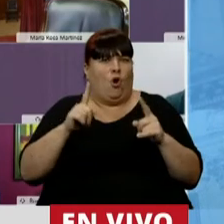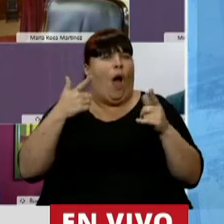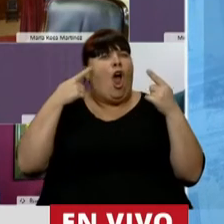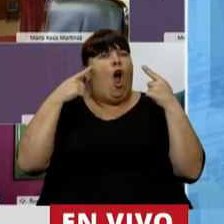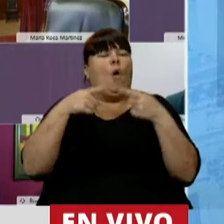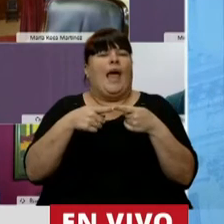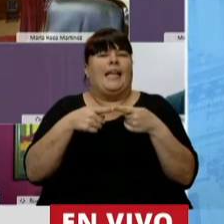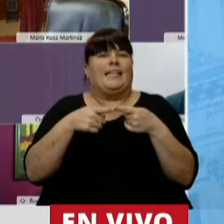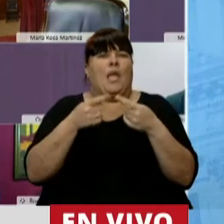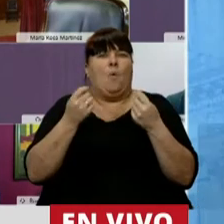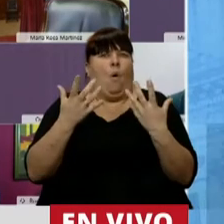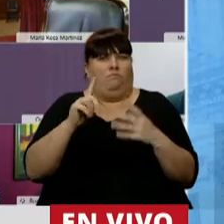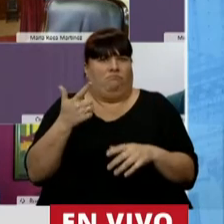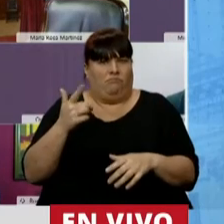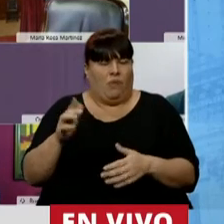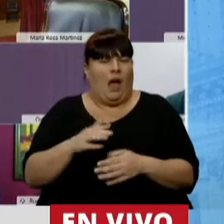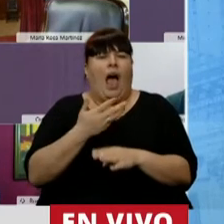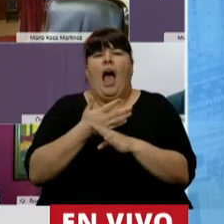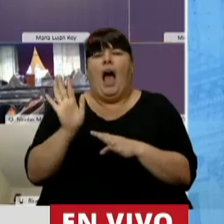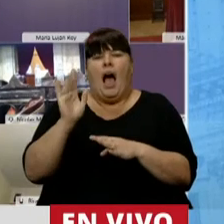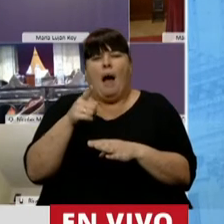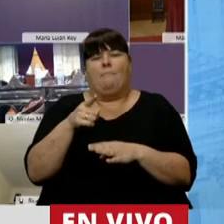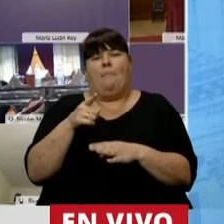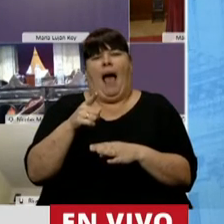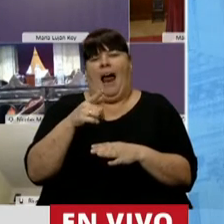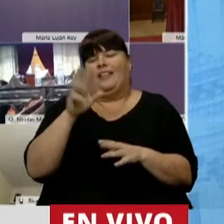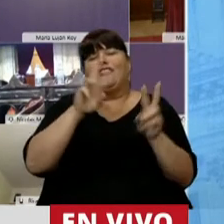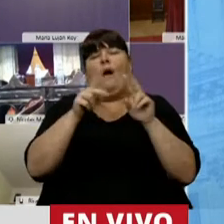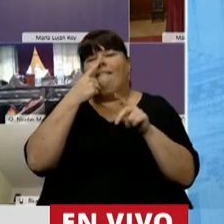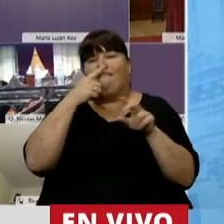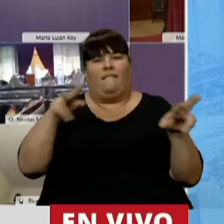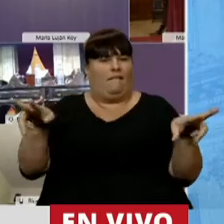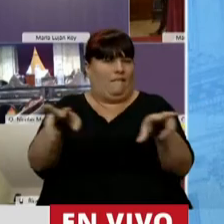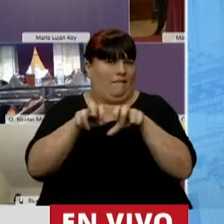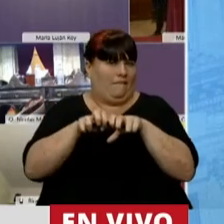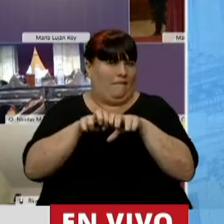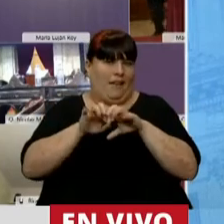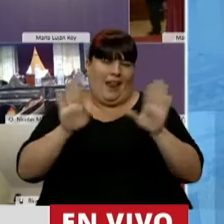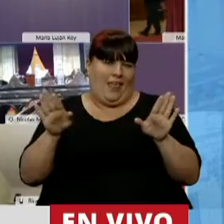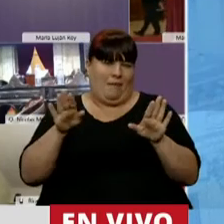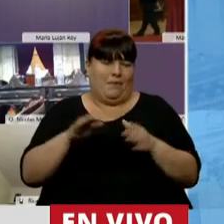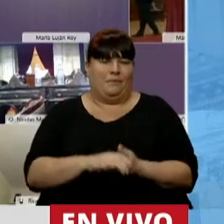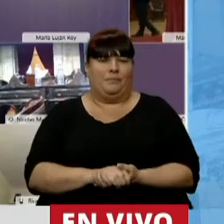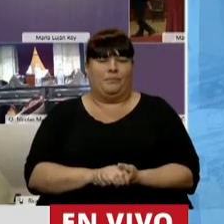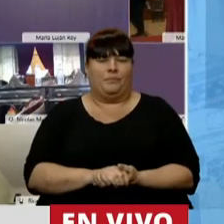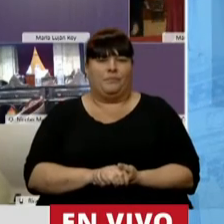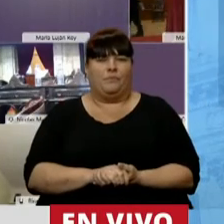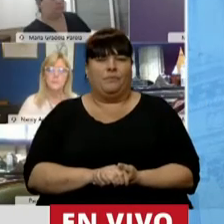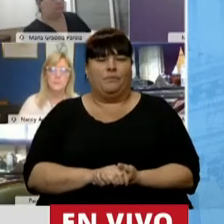objetivo valioso, más allá del mero afán recaudatorio que lo impulsa.